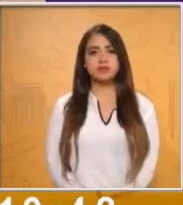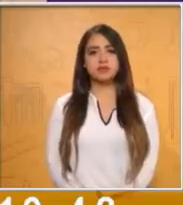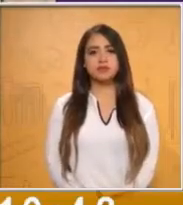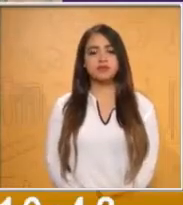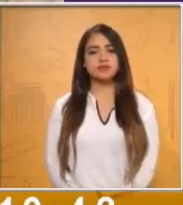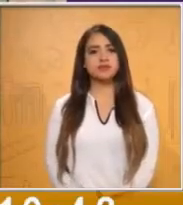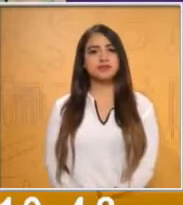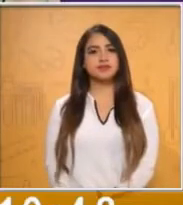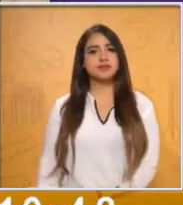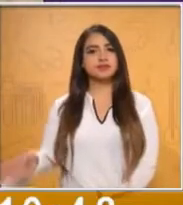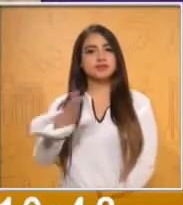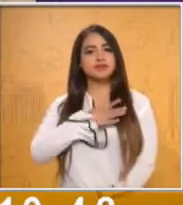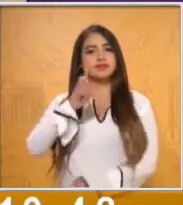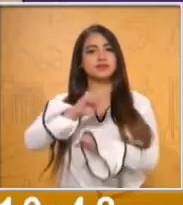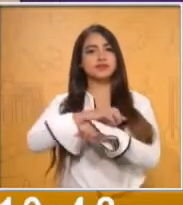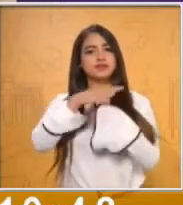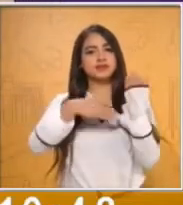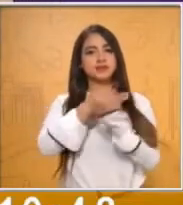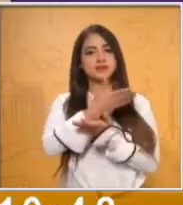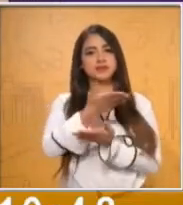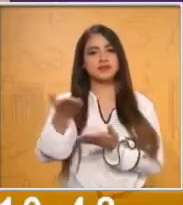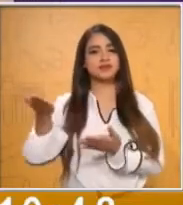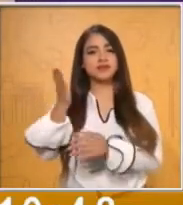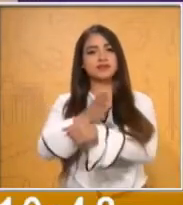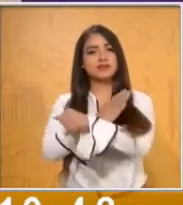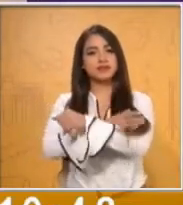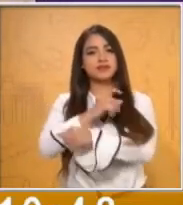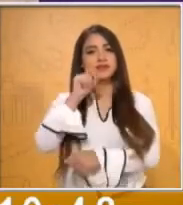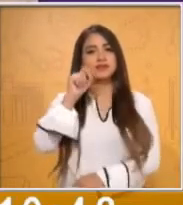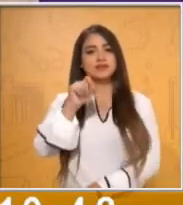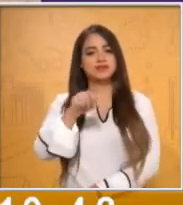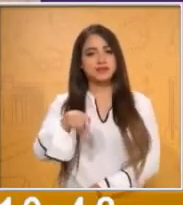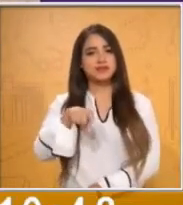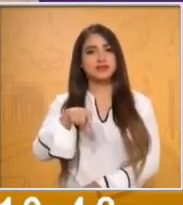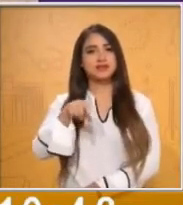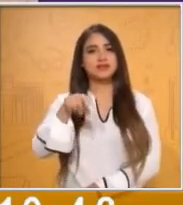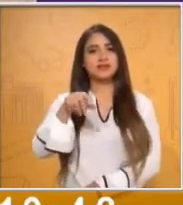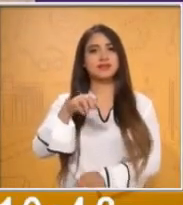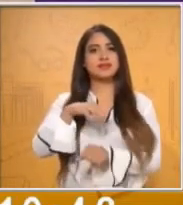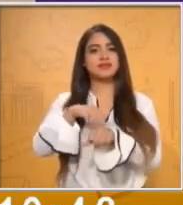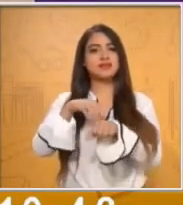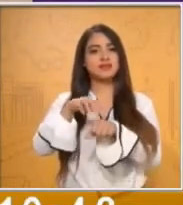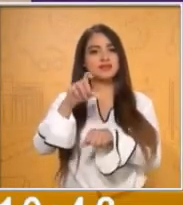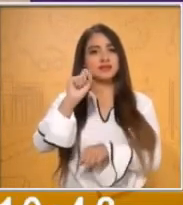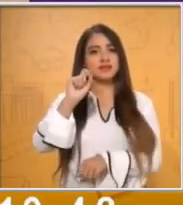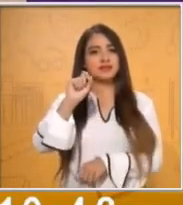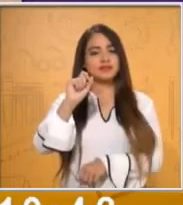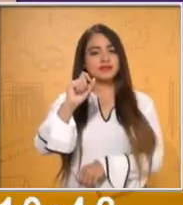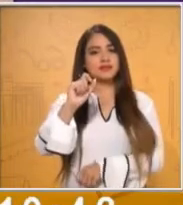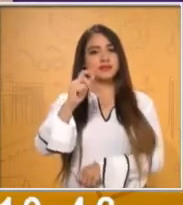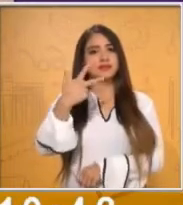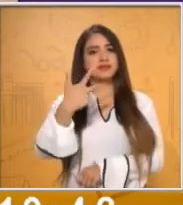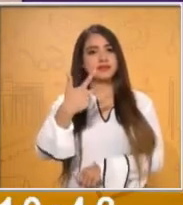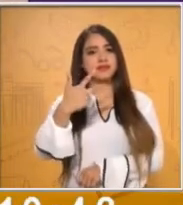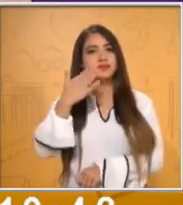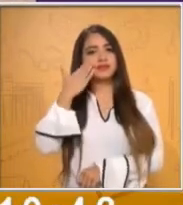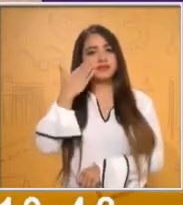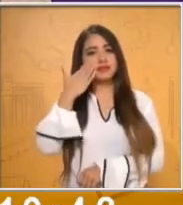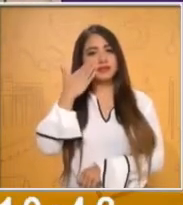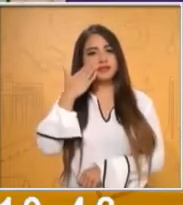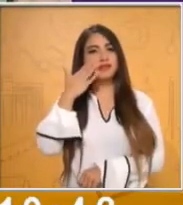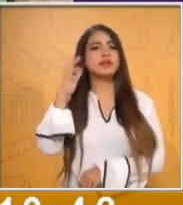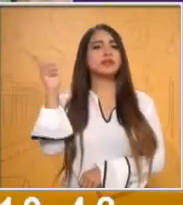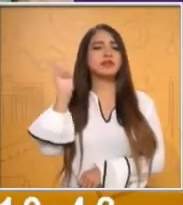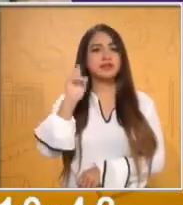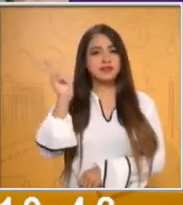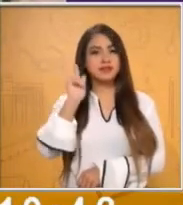Muy buenos días a todos los que nos acompañan a través de Canal 28, Radio FM, Facebook y YouTube. Les damos